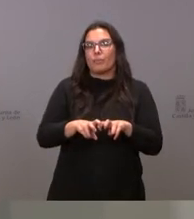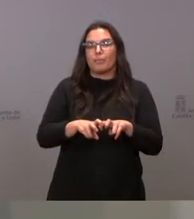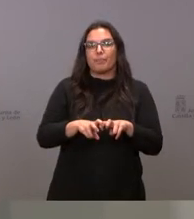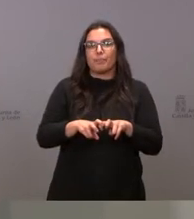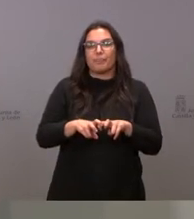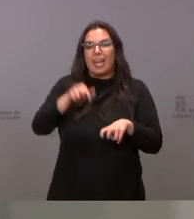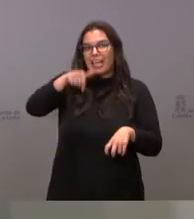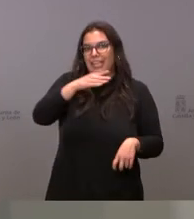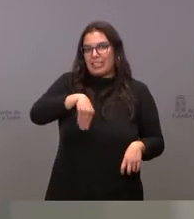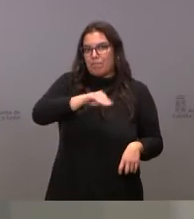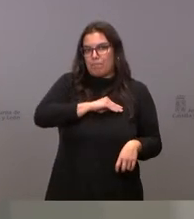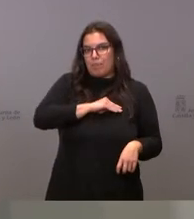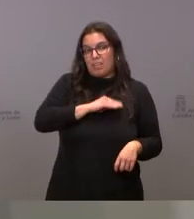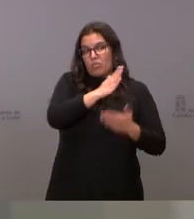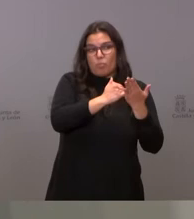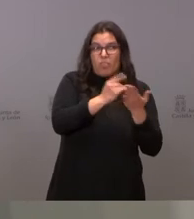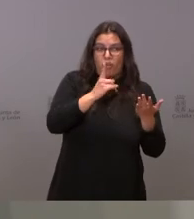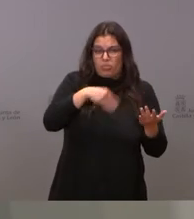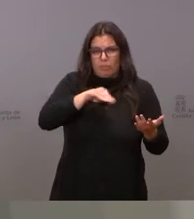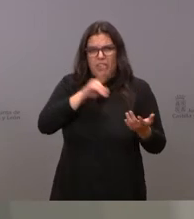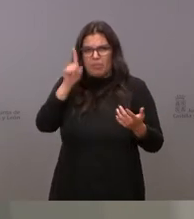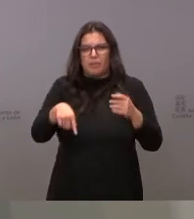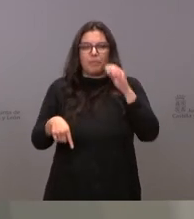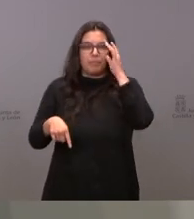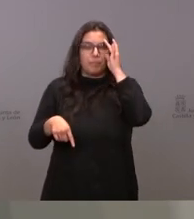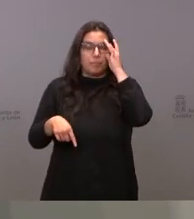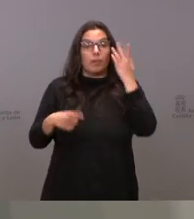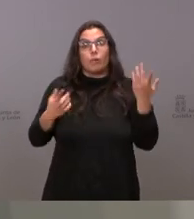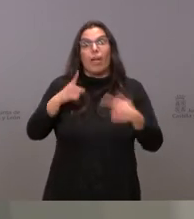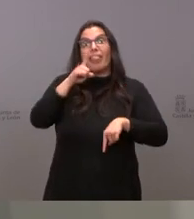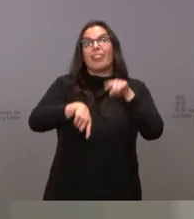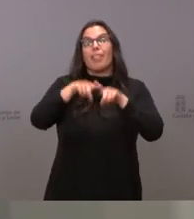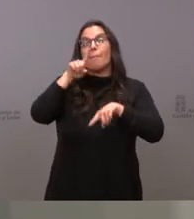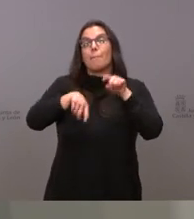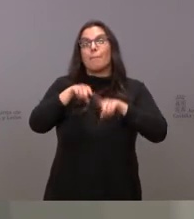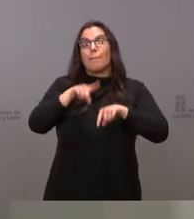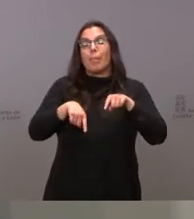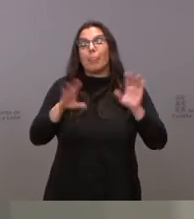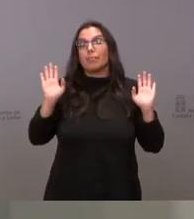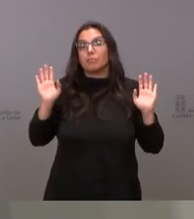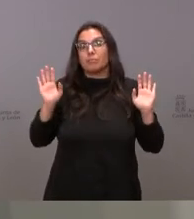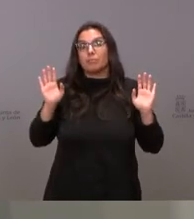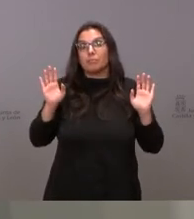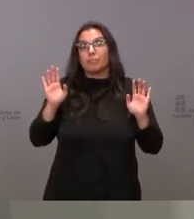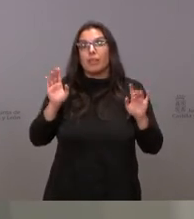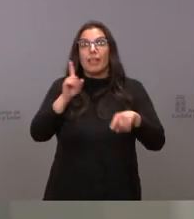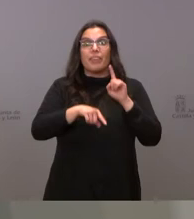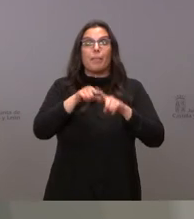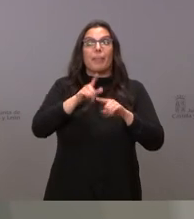en este país? Si no me voy a decir en esta comunidad, en este país. Que depende de dónde caigas. Depende de dónde caiga el incendio,